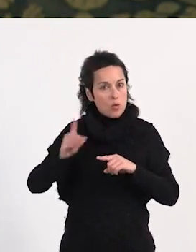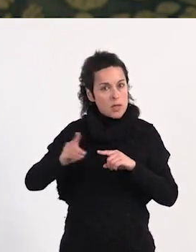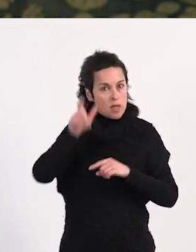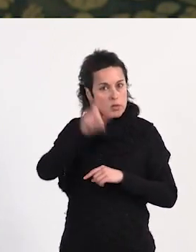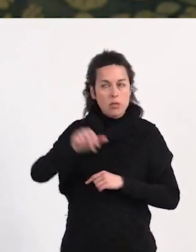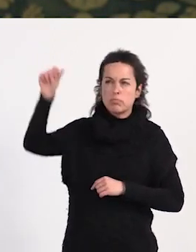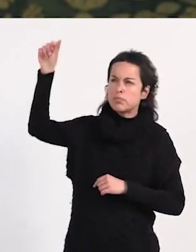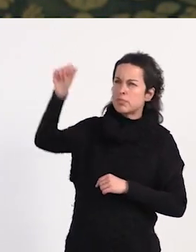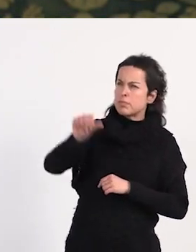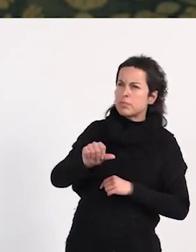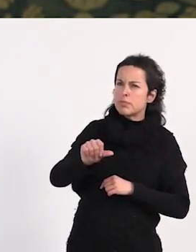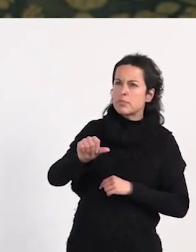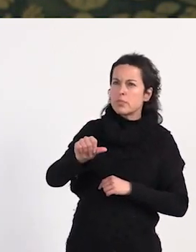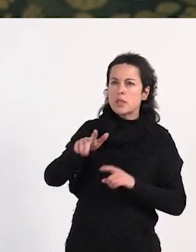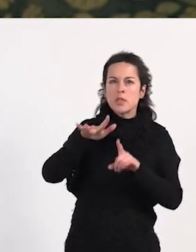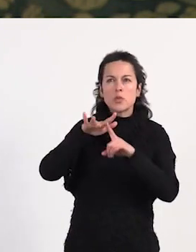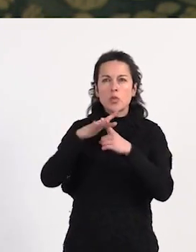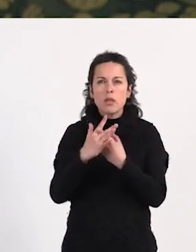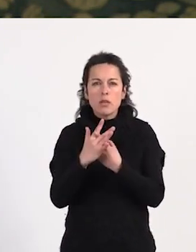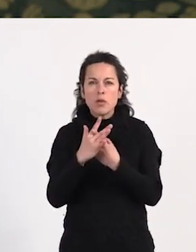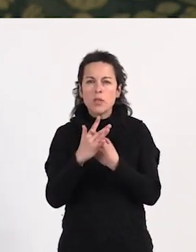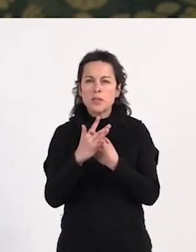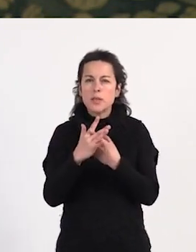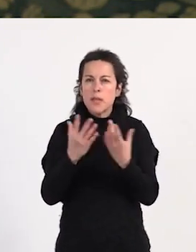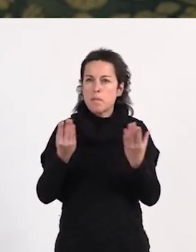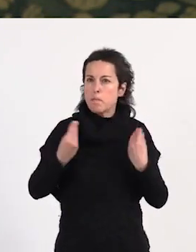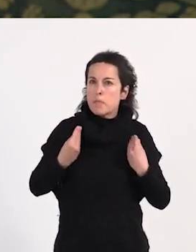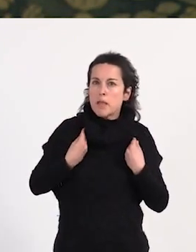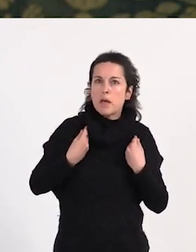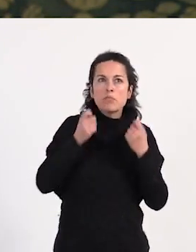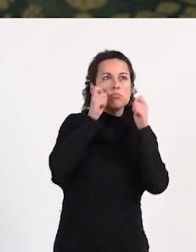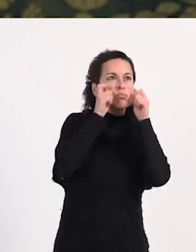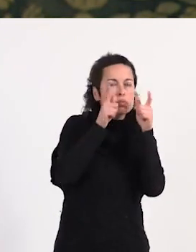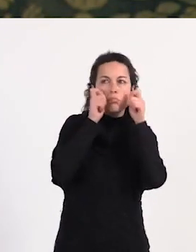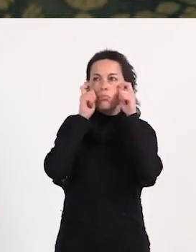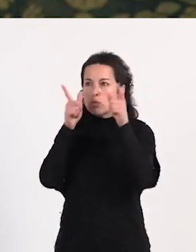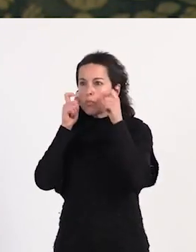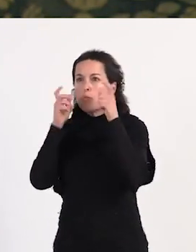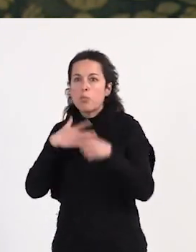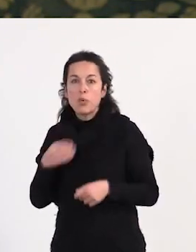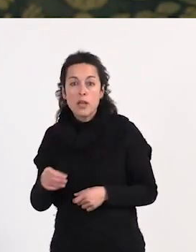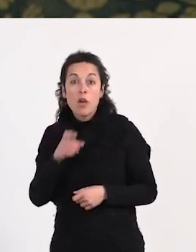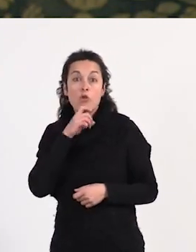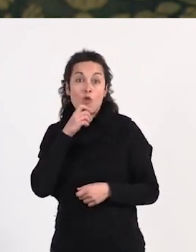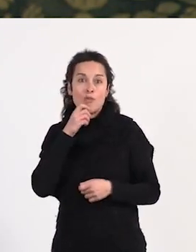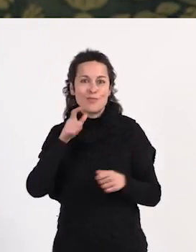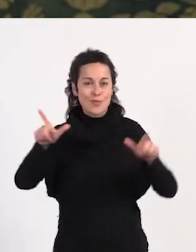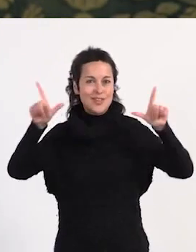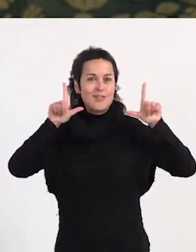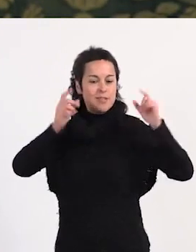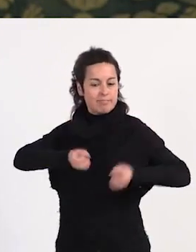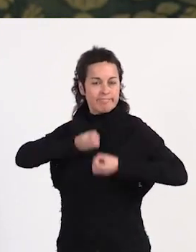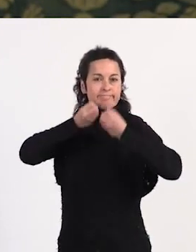puede conocer diferentes situaciones y circunstancias de vida. Desde el testimonio de sus protagonistas,